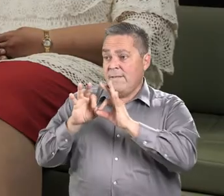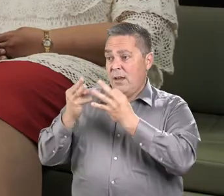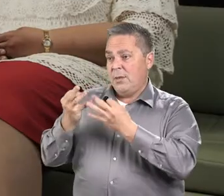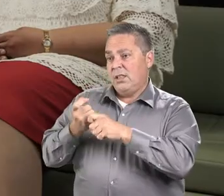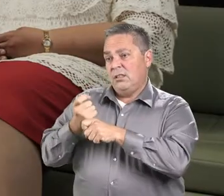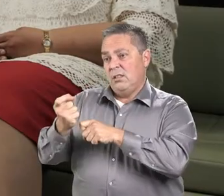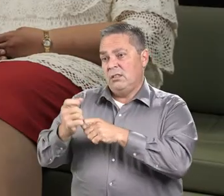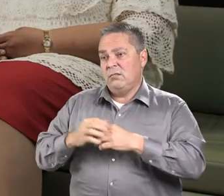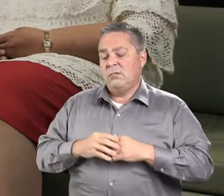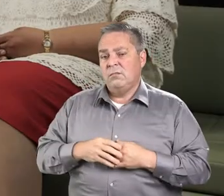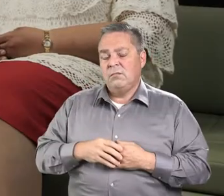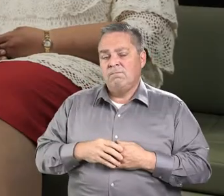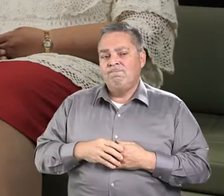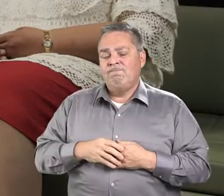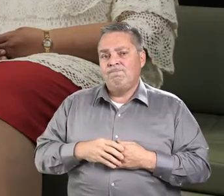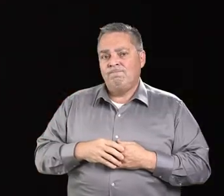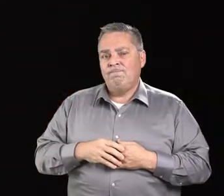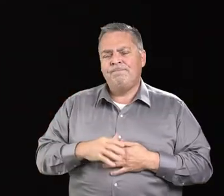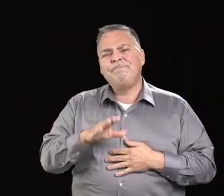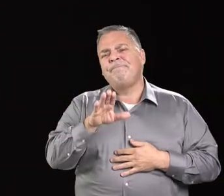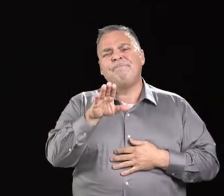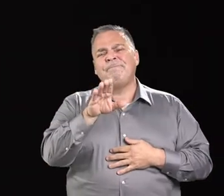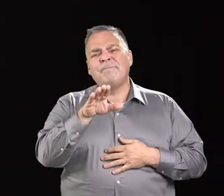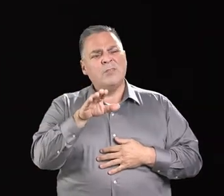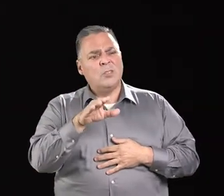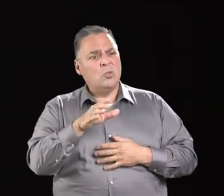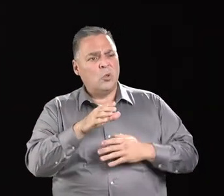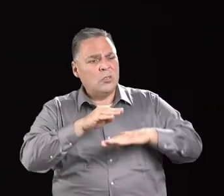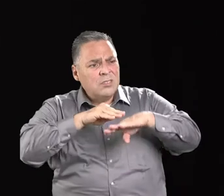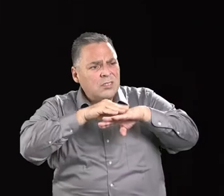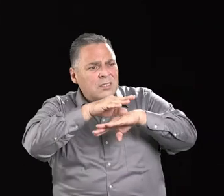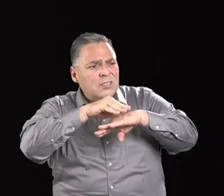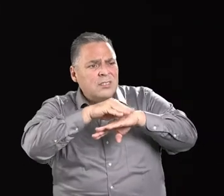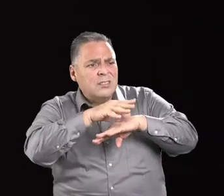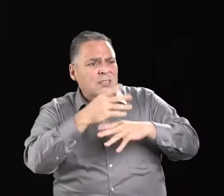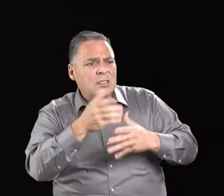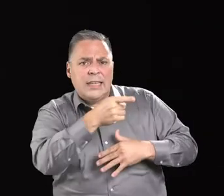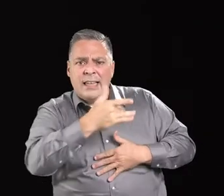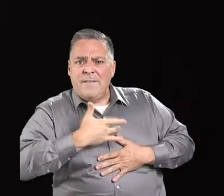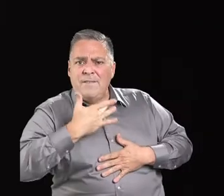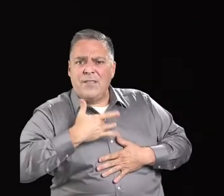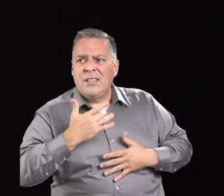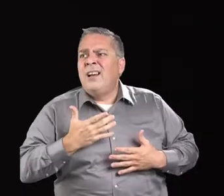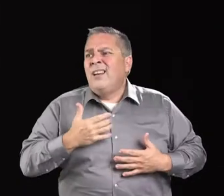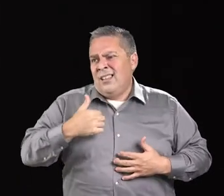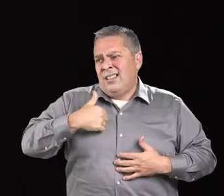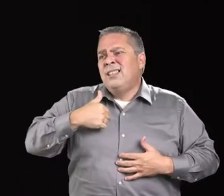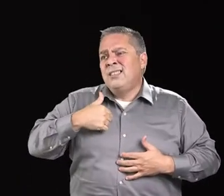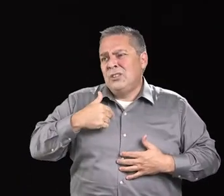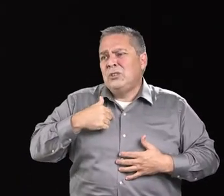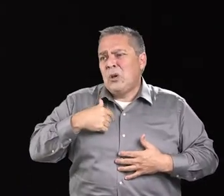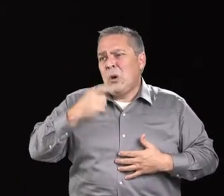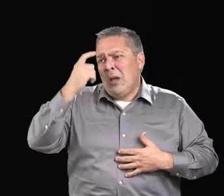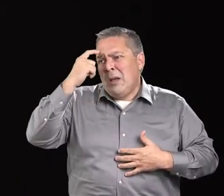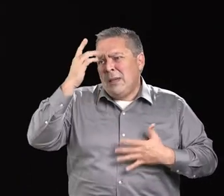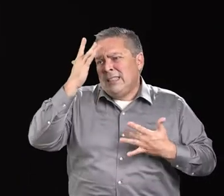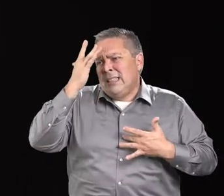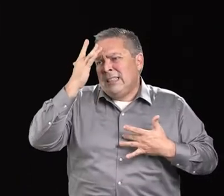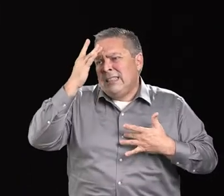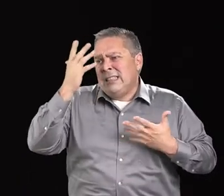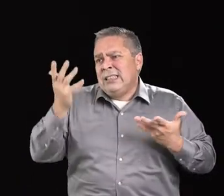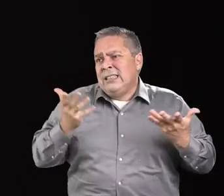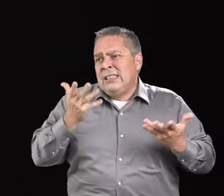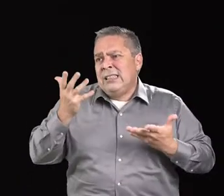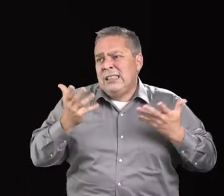¿Y qué recomendación o que pueda hacer una persona que sienta que está teniendo un trastorno de salud mental o un familiar que se dé cuenta